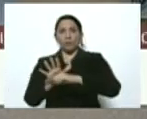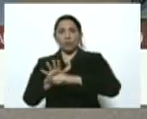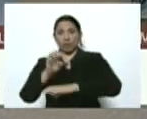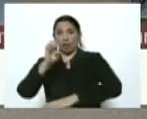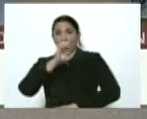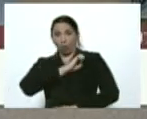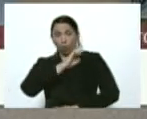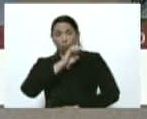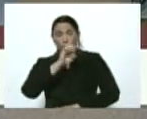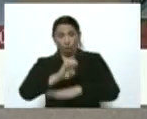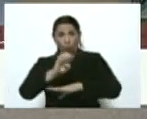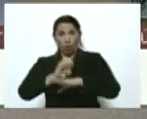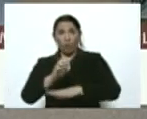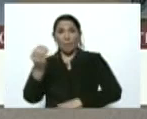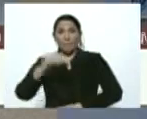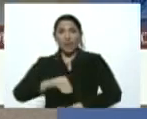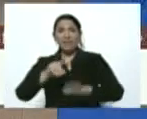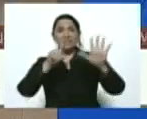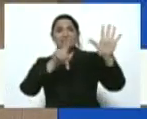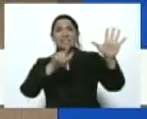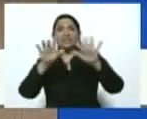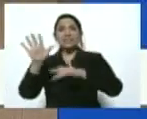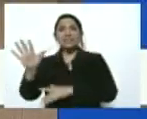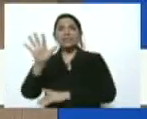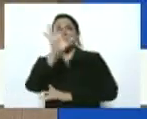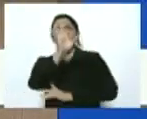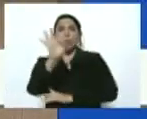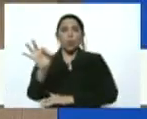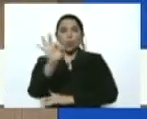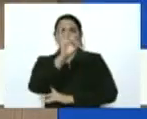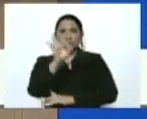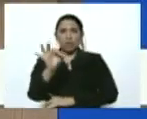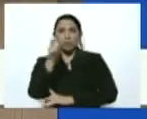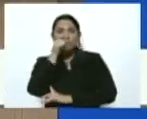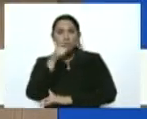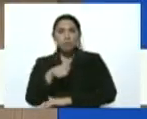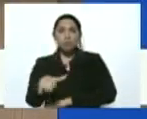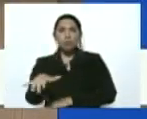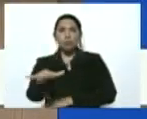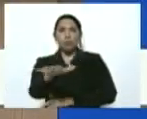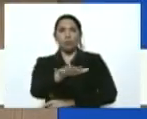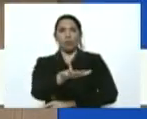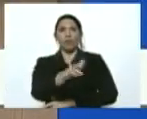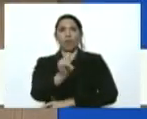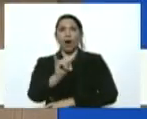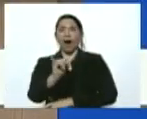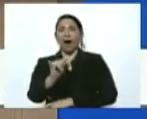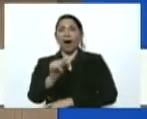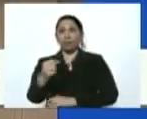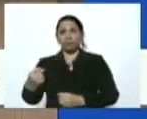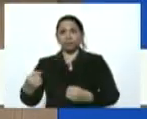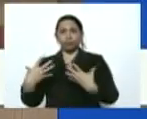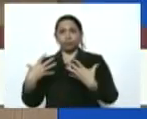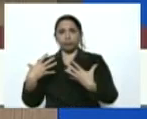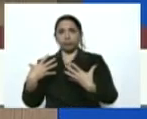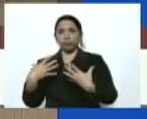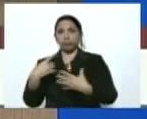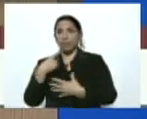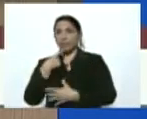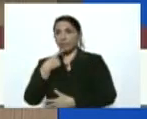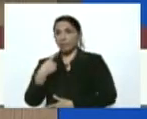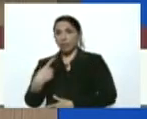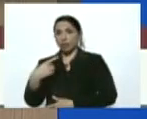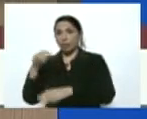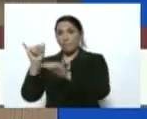Ecuador sabemos que más del 65% de la población está contagiada, dicho por propias